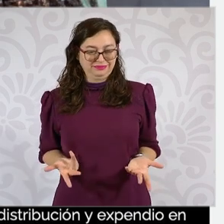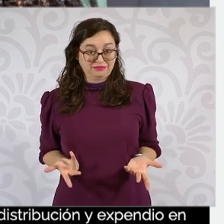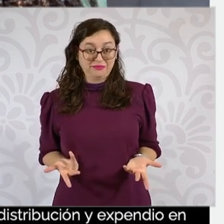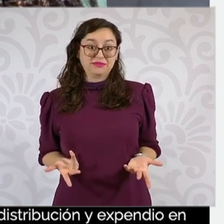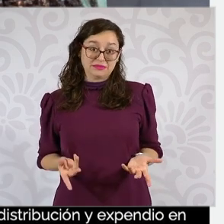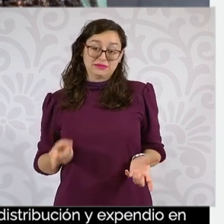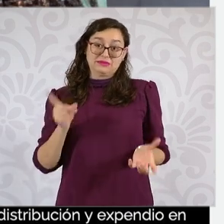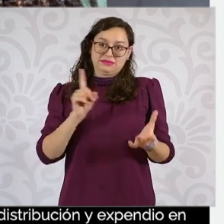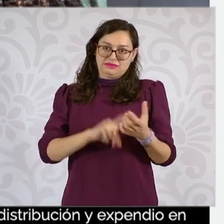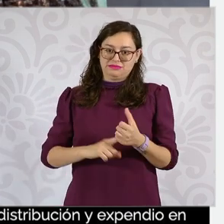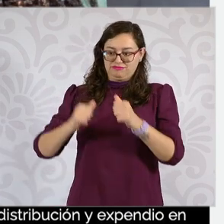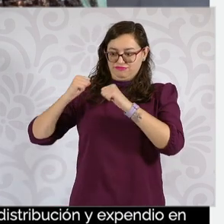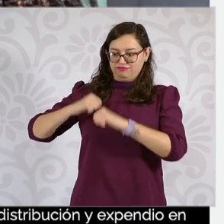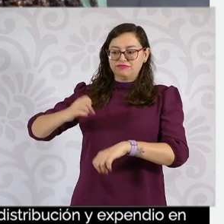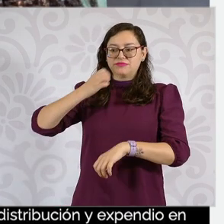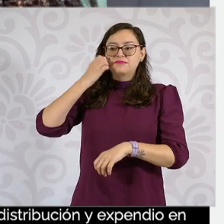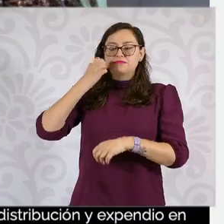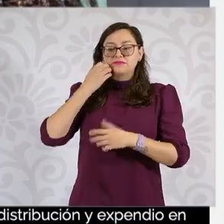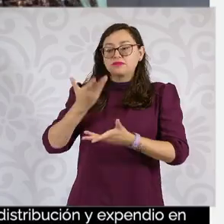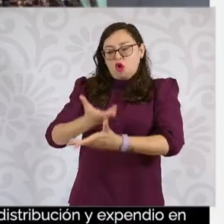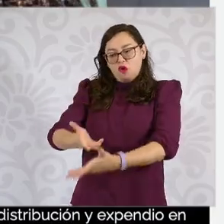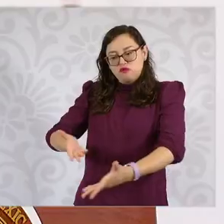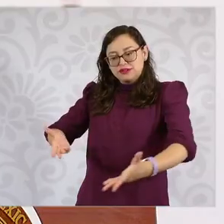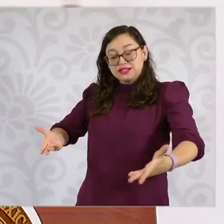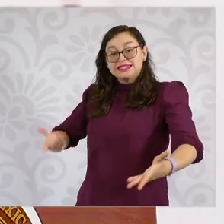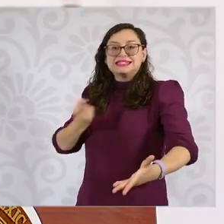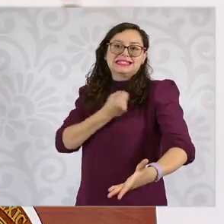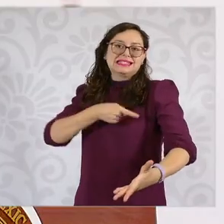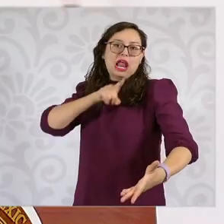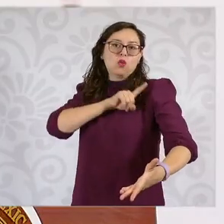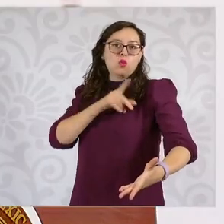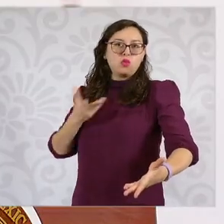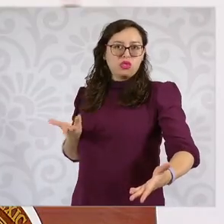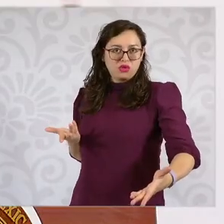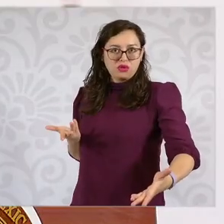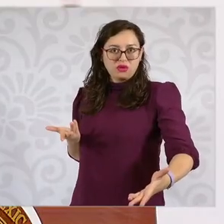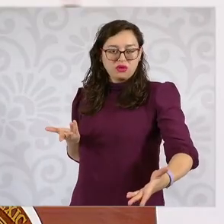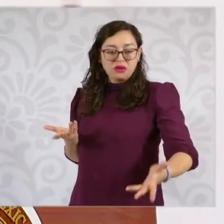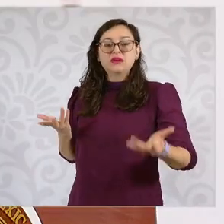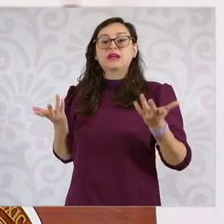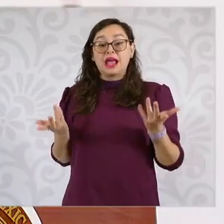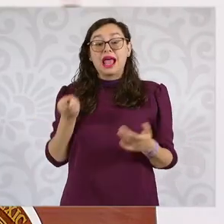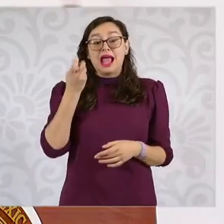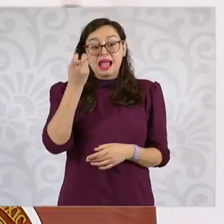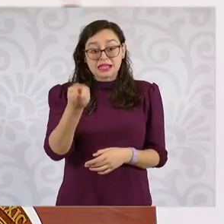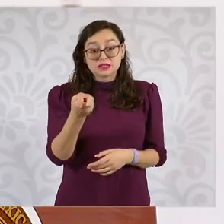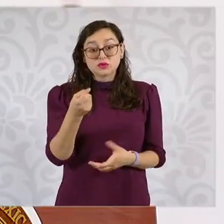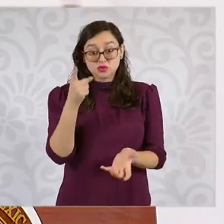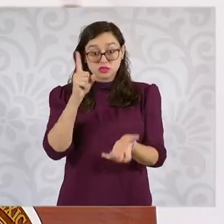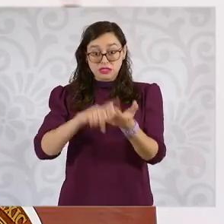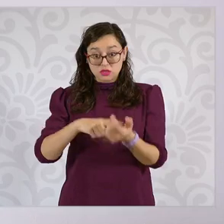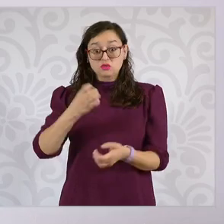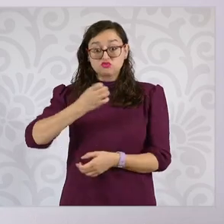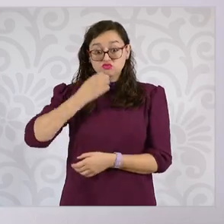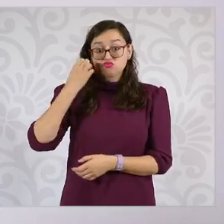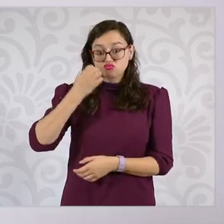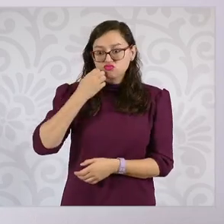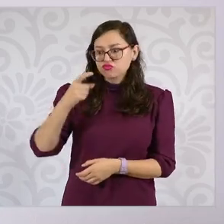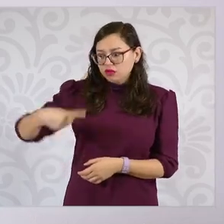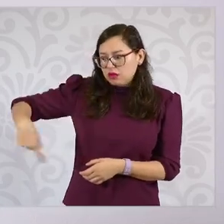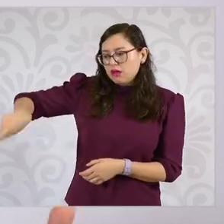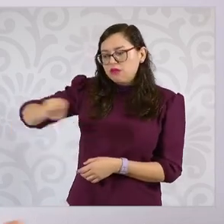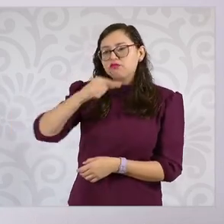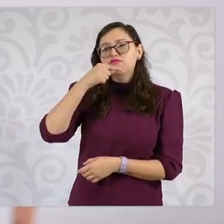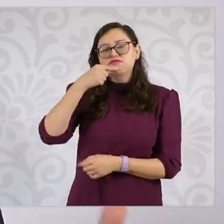disponibles que ellos tienen en las escuelas. Entonces, la idea, como es un espacio natural para la formación,